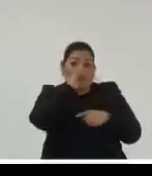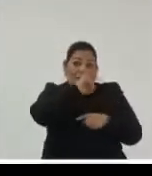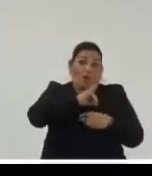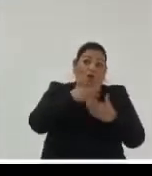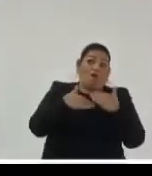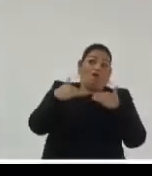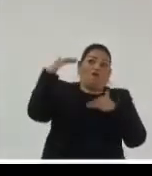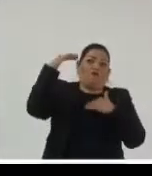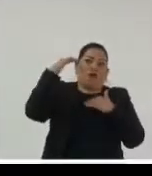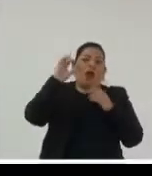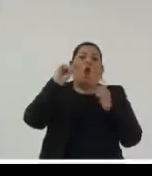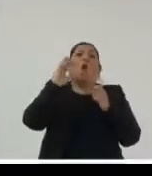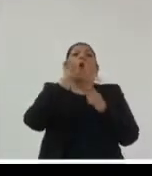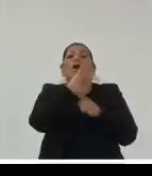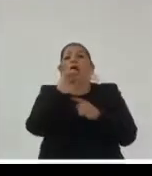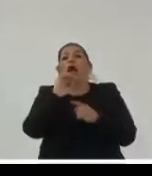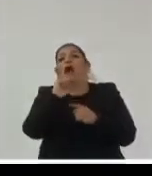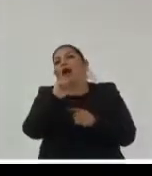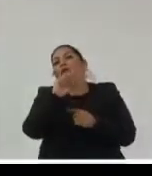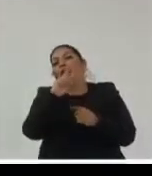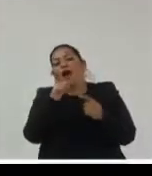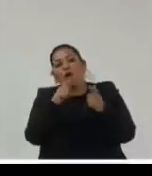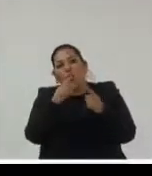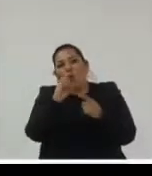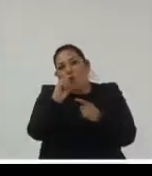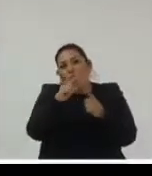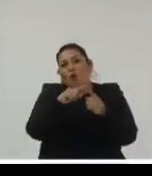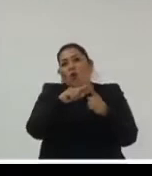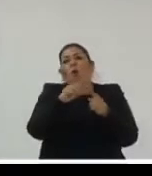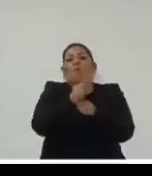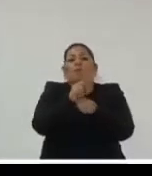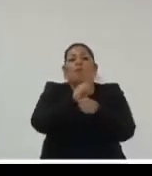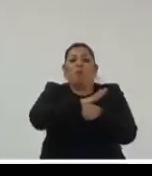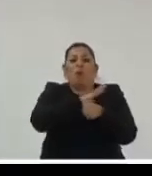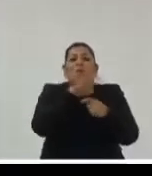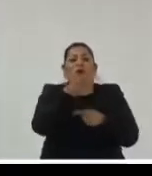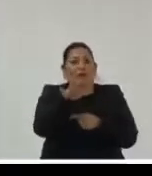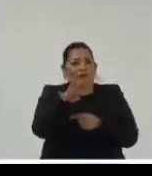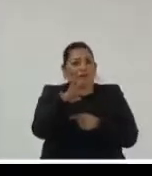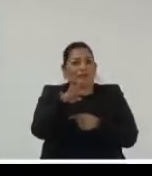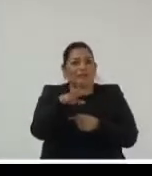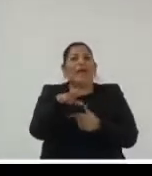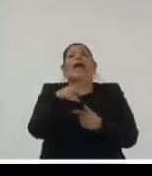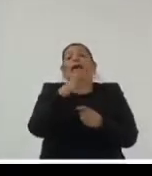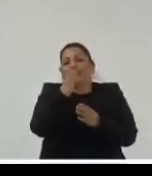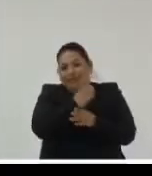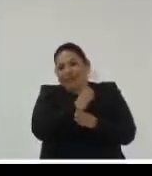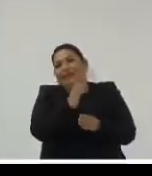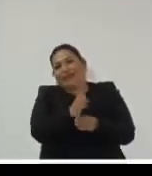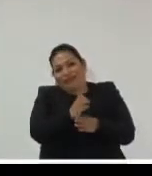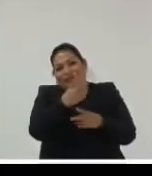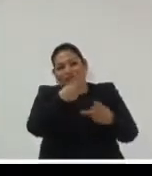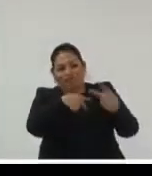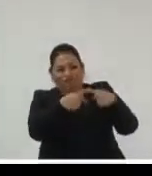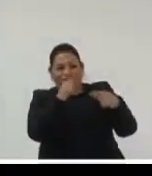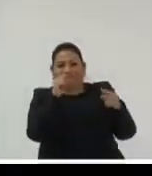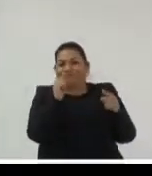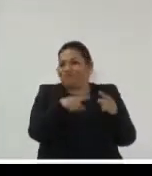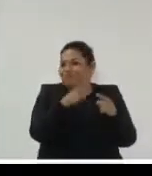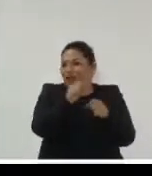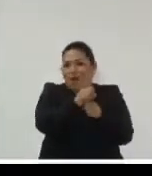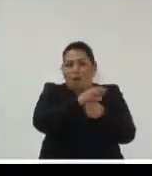CIO la junta administrativa el jefe de TI o el COVID-19 ¿verdad? y entonces otra vez volvemos a lo mismo